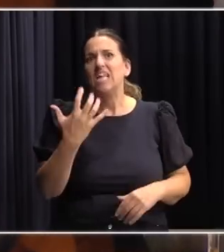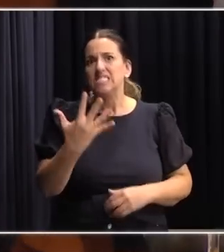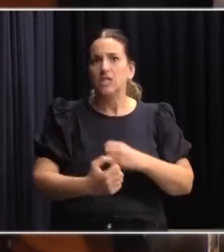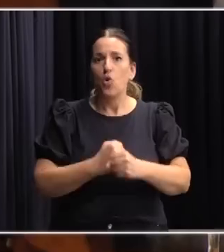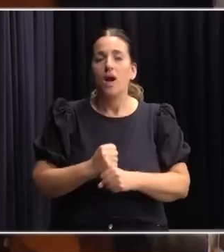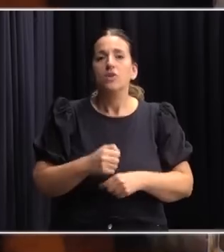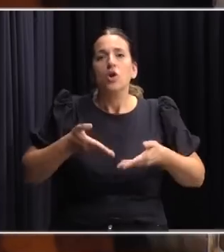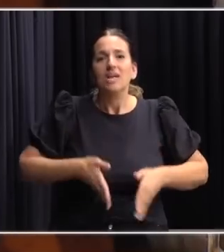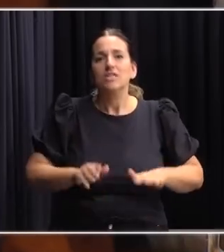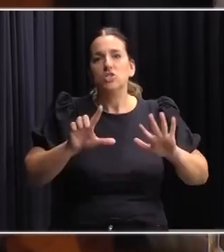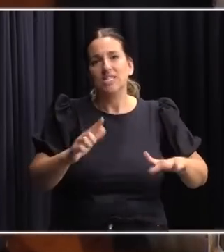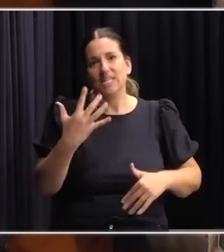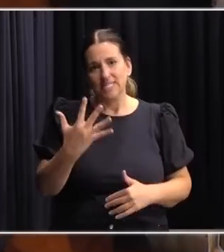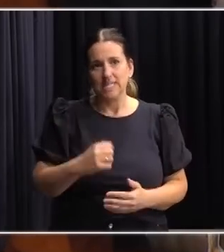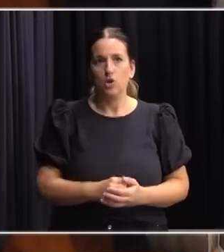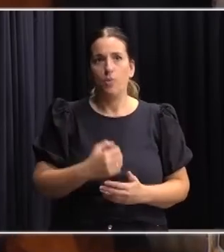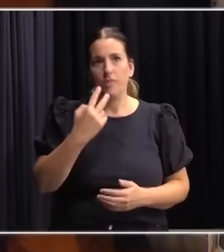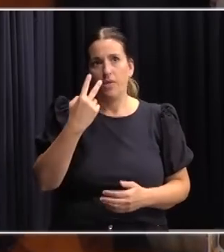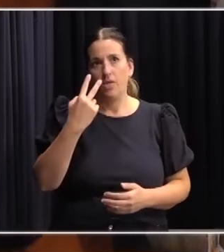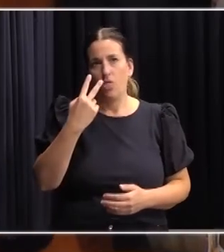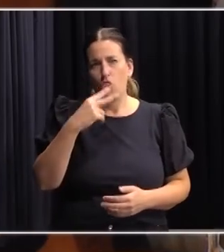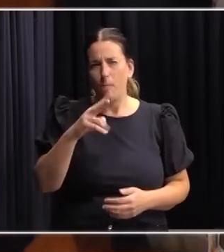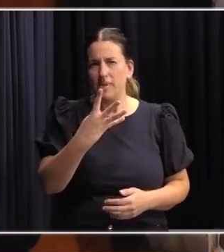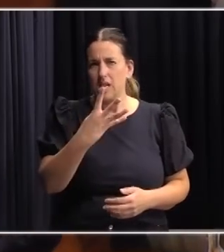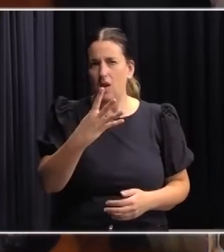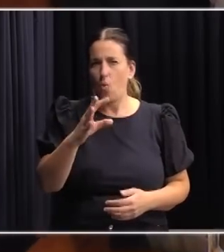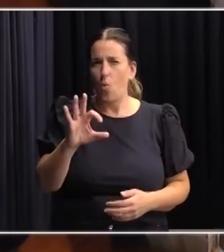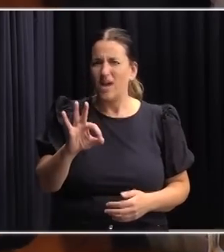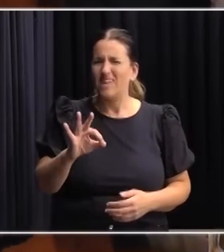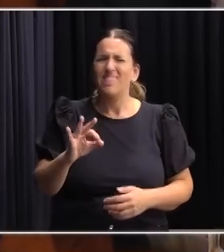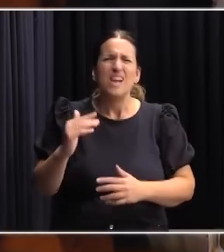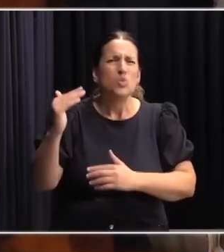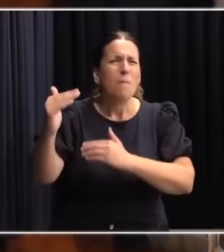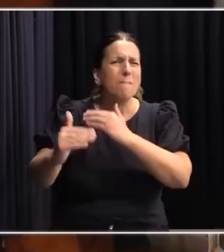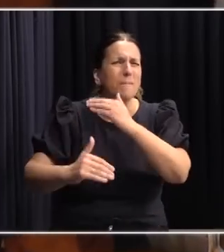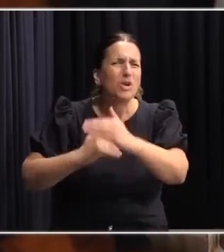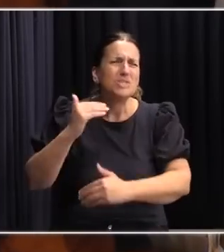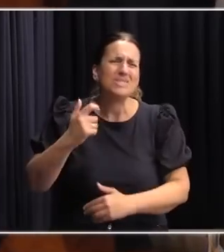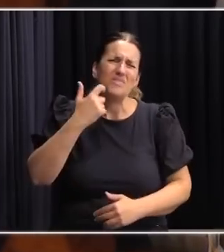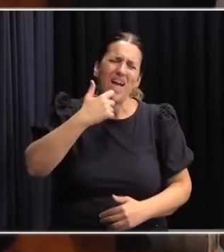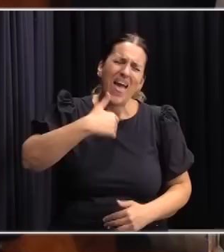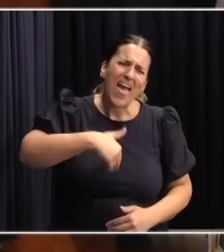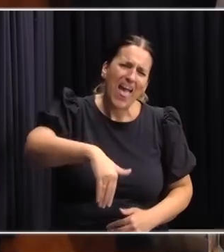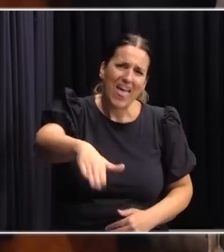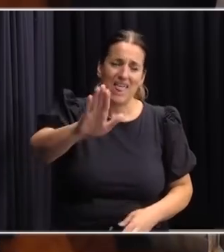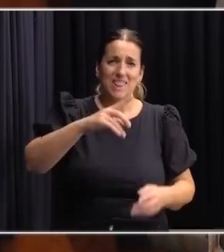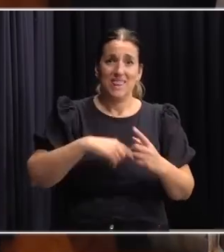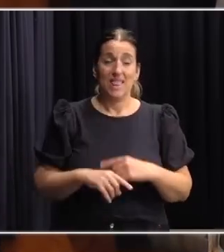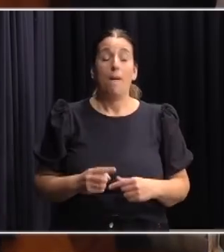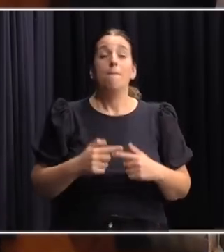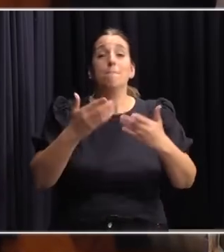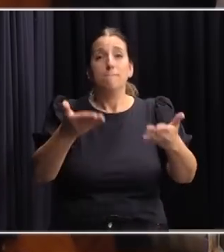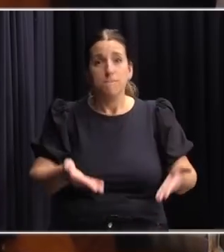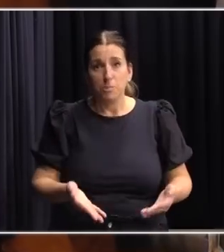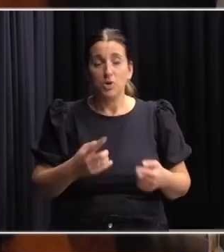75, en el 2040. Con lo cual es un proceso de transición larguísimo. Para ser claros, los efectos